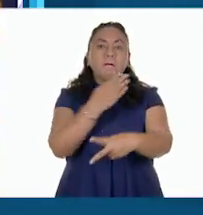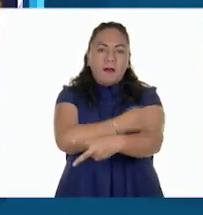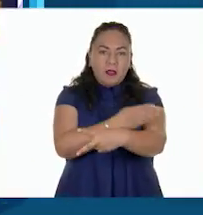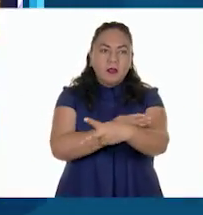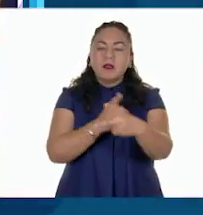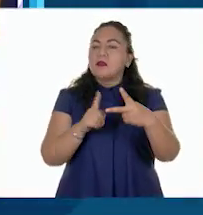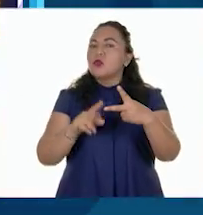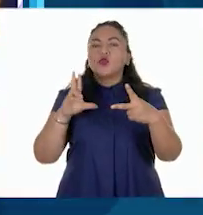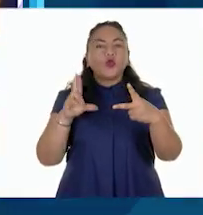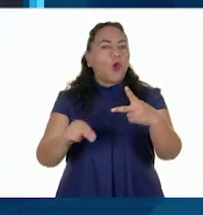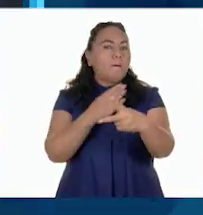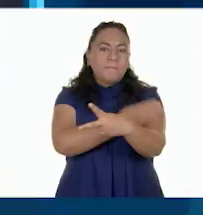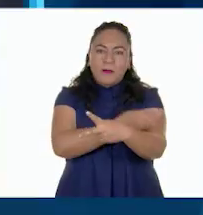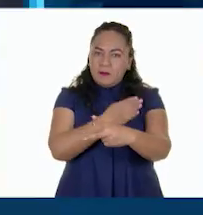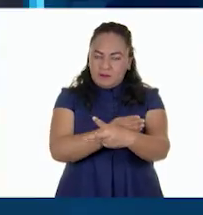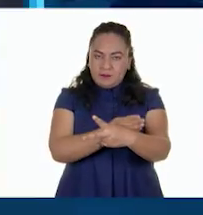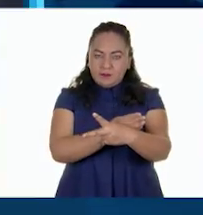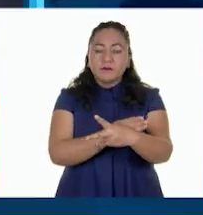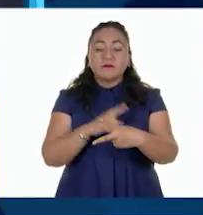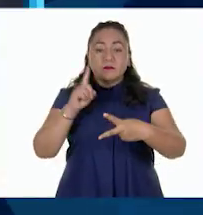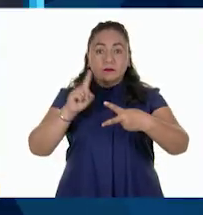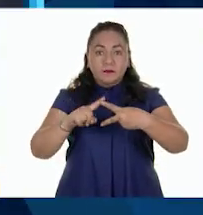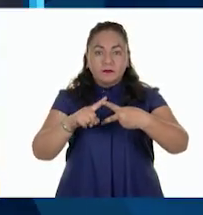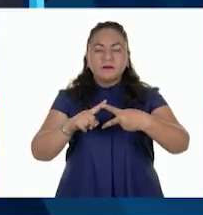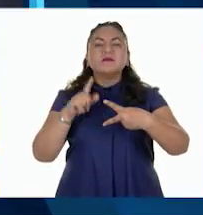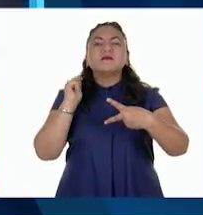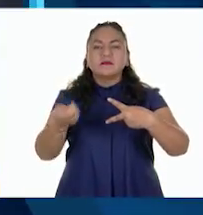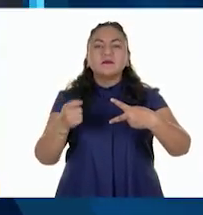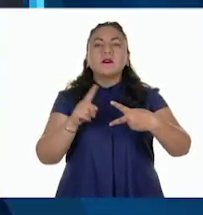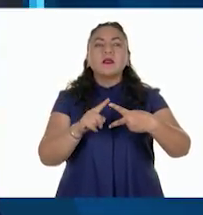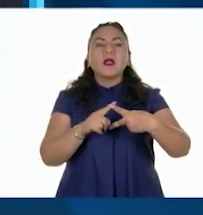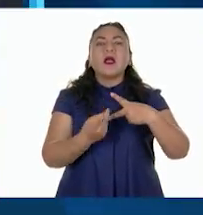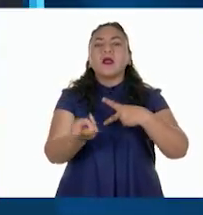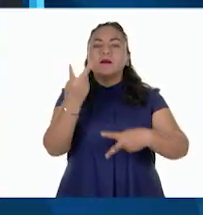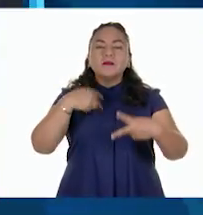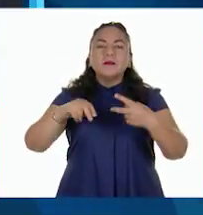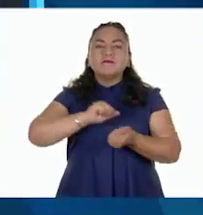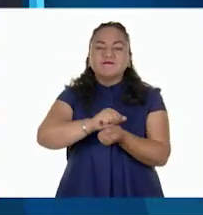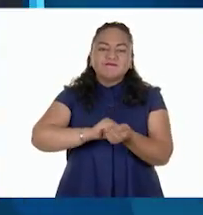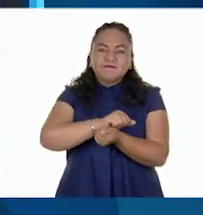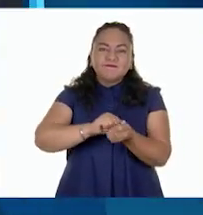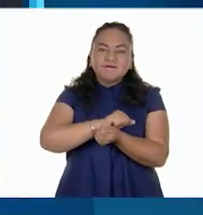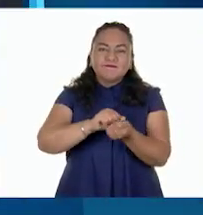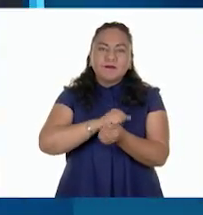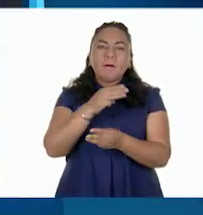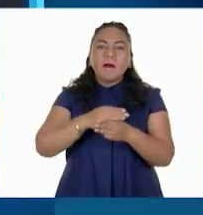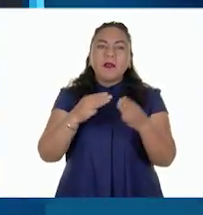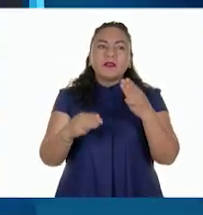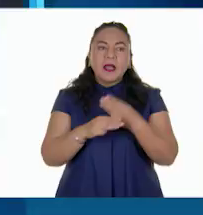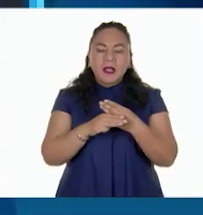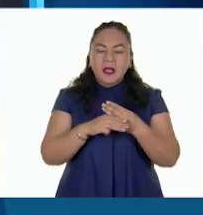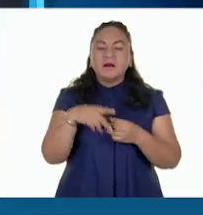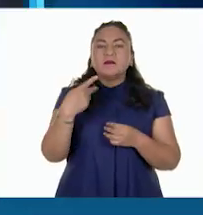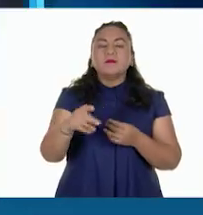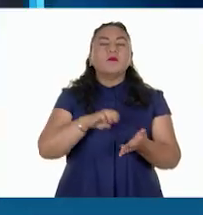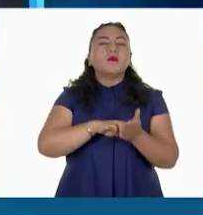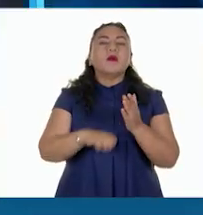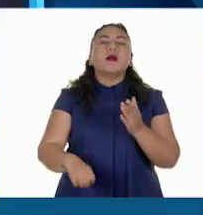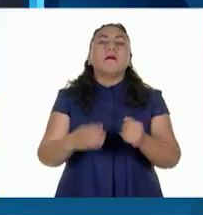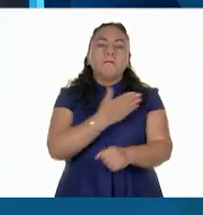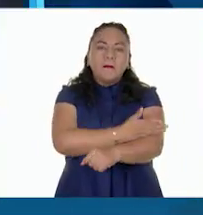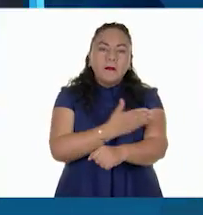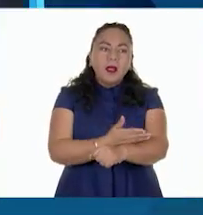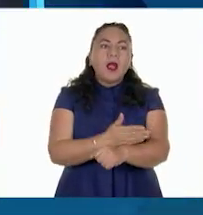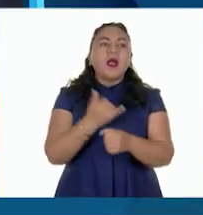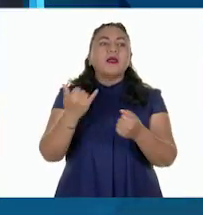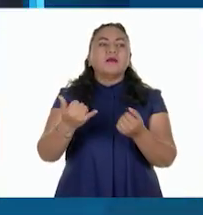y no maderable. La primera se refiere a bienes provenientes de la transformación de materiales leñosos, como la madera y